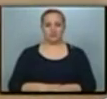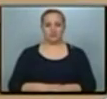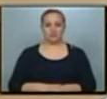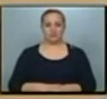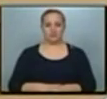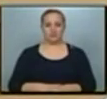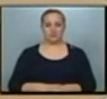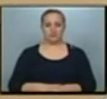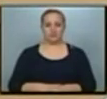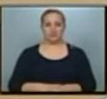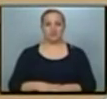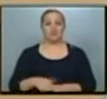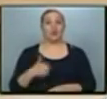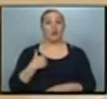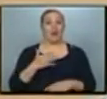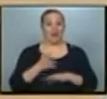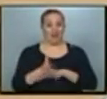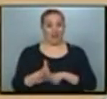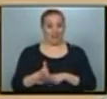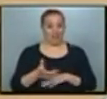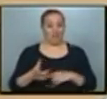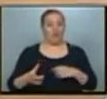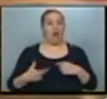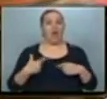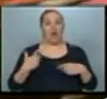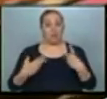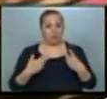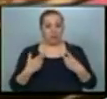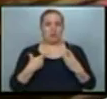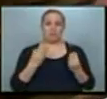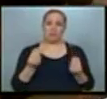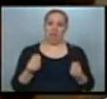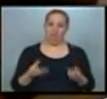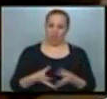Cuando estaba por entrar al quirófano tenía muchísimo miedo.